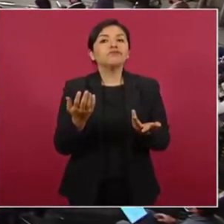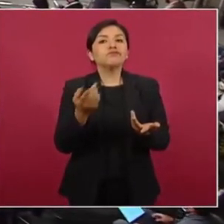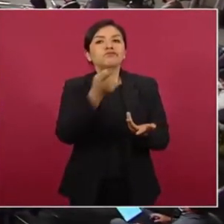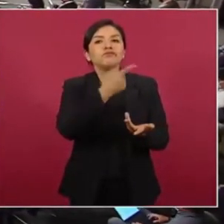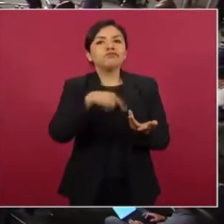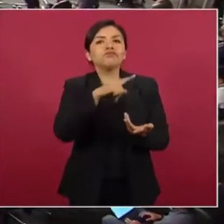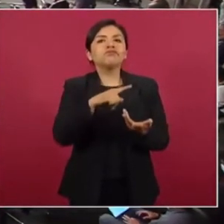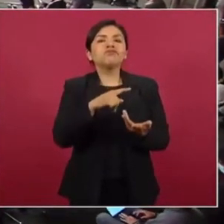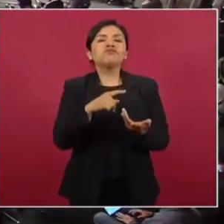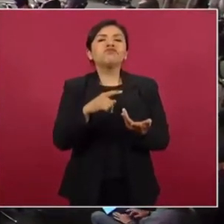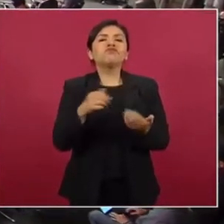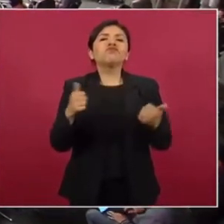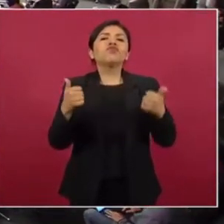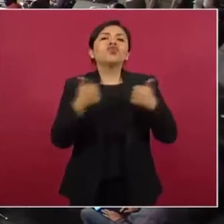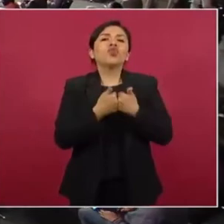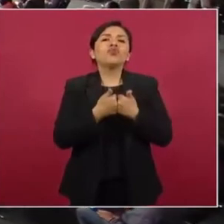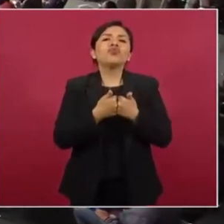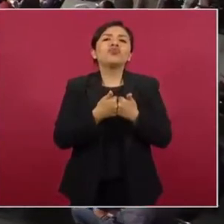patronales,